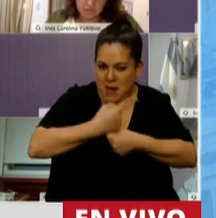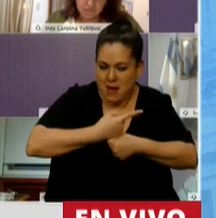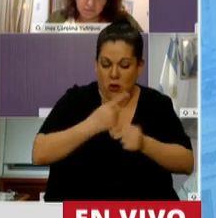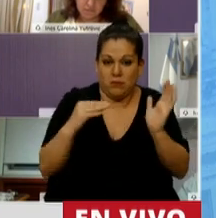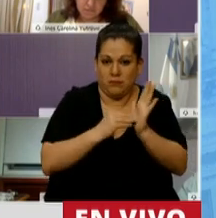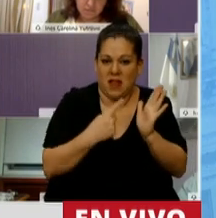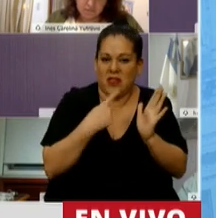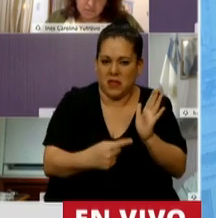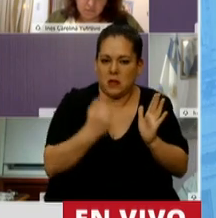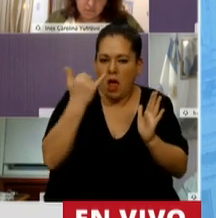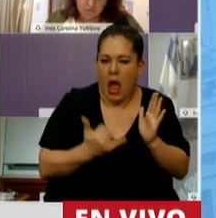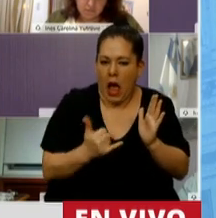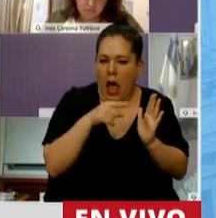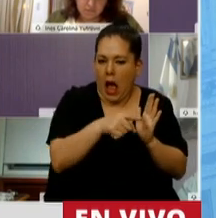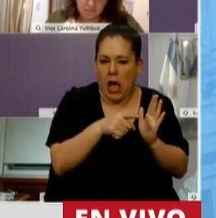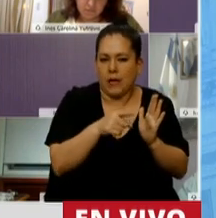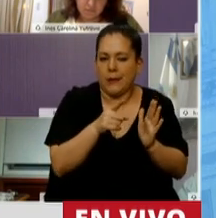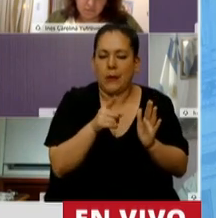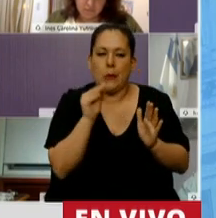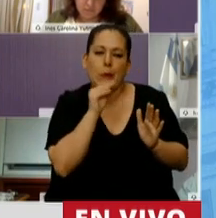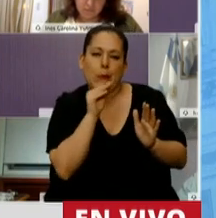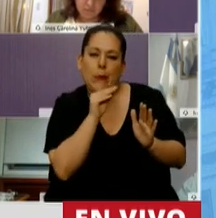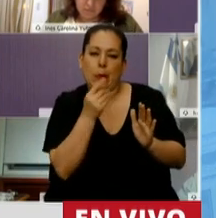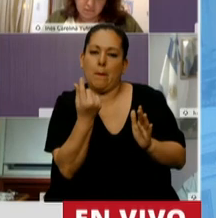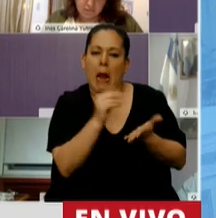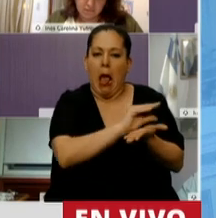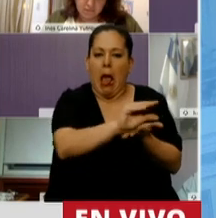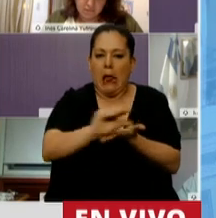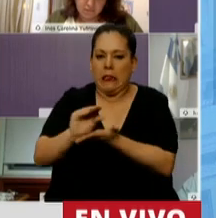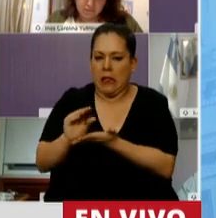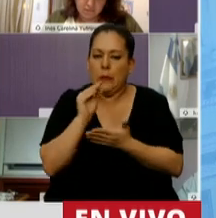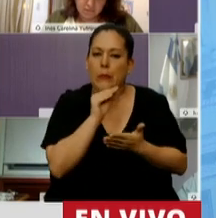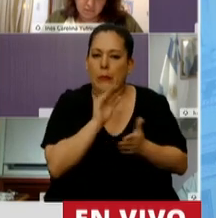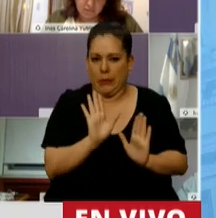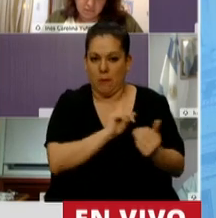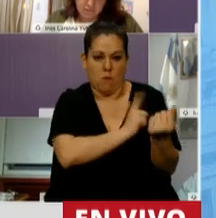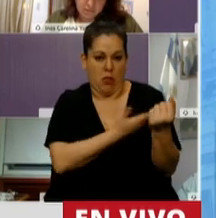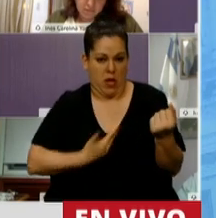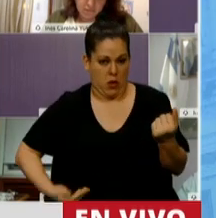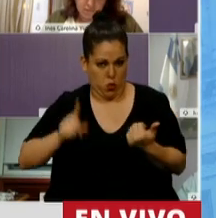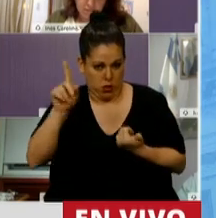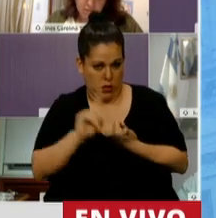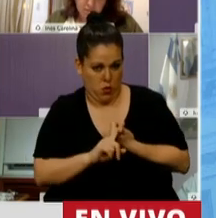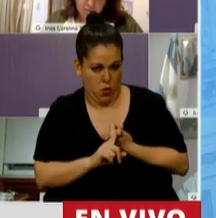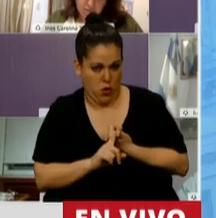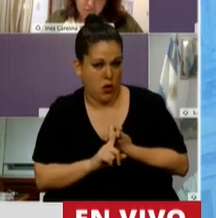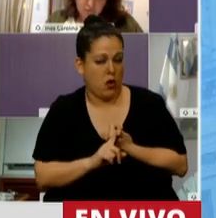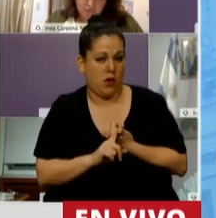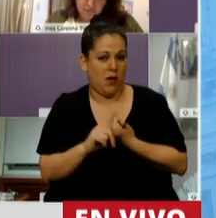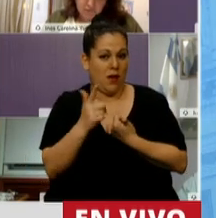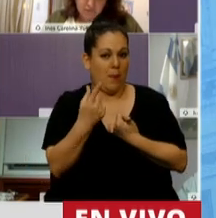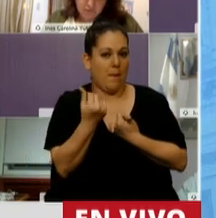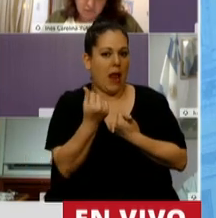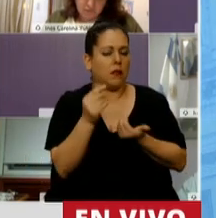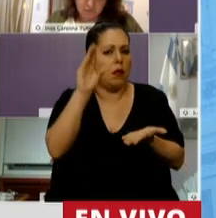manifiesta una discrecionalidad absoluta en la distribución de los fondos por parte del Poder Ejecutivo. No se utiliza